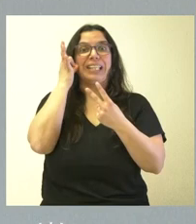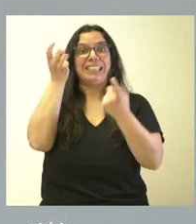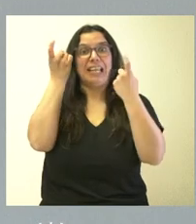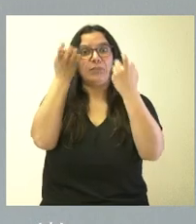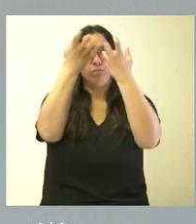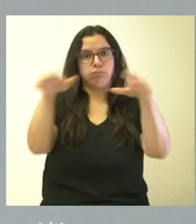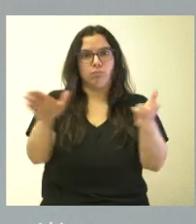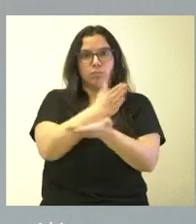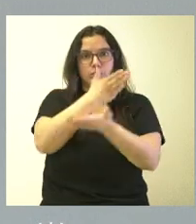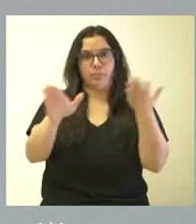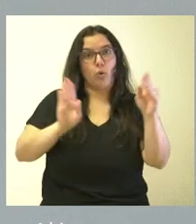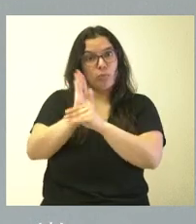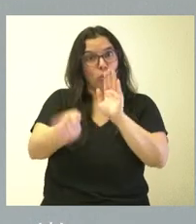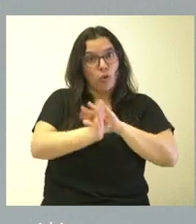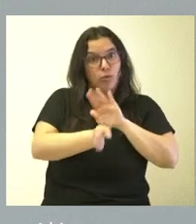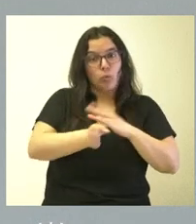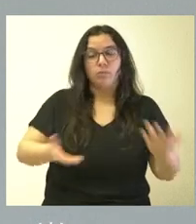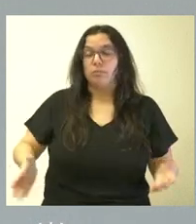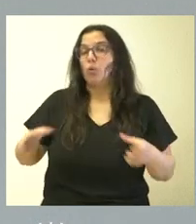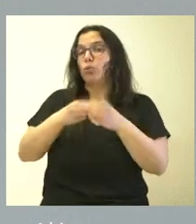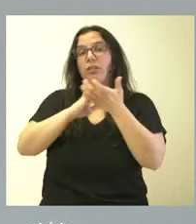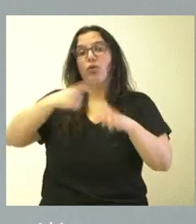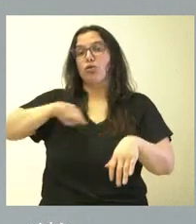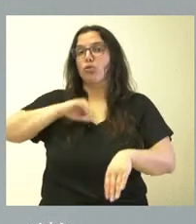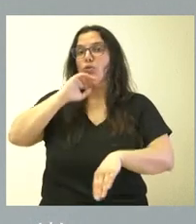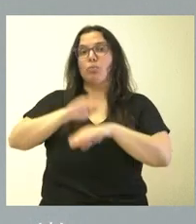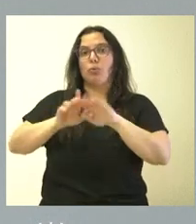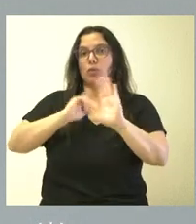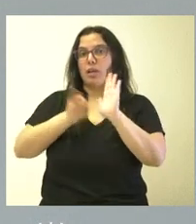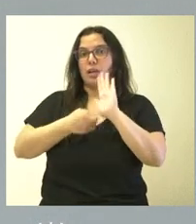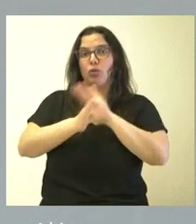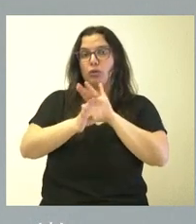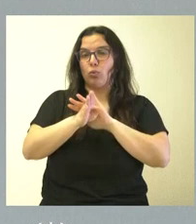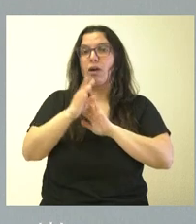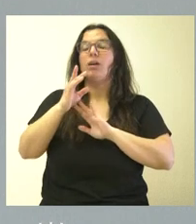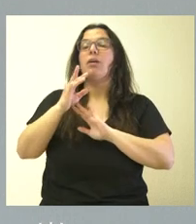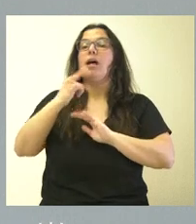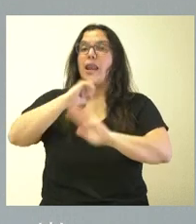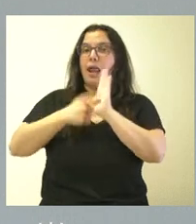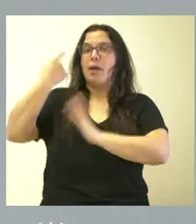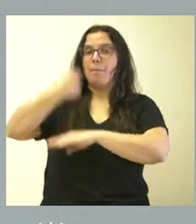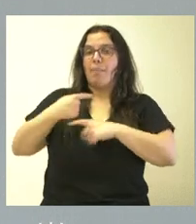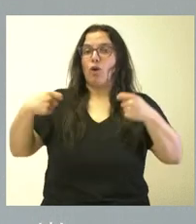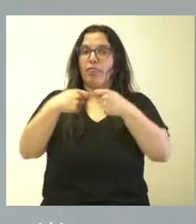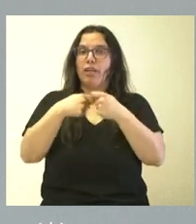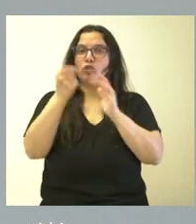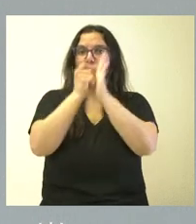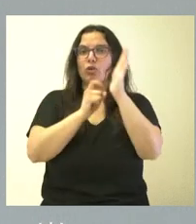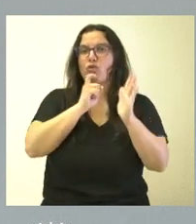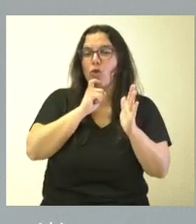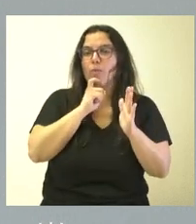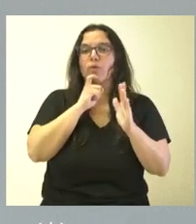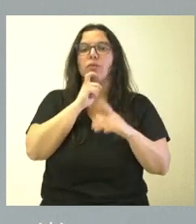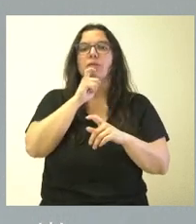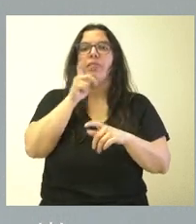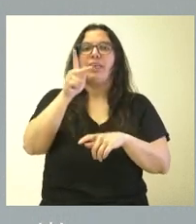Junta de Castellón va a seguir cumpliendo la ley. Hay una ley que establece cómo son los conciertos, cuáles son las personas, los alumnos que pueden tener derecho